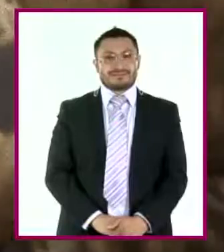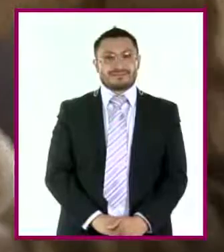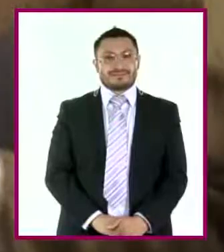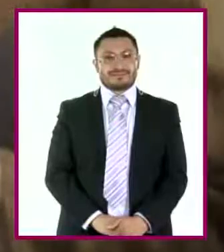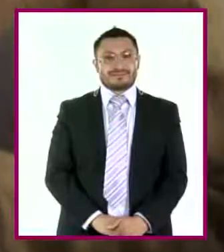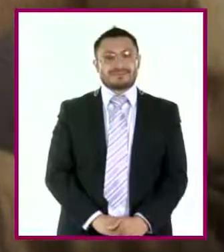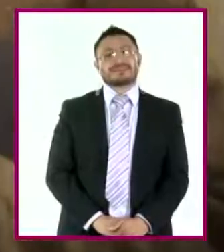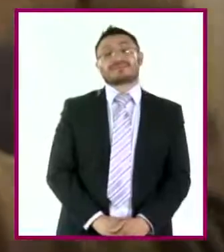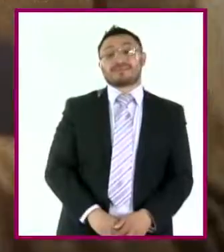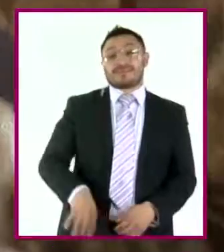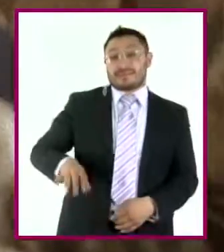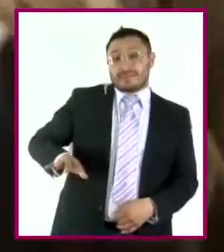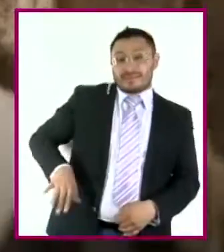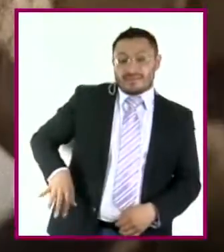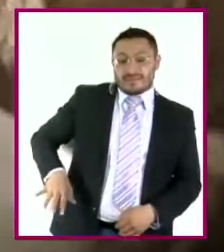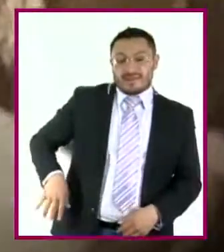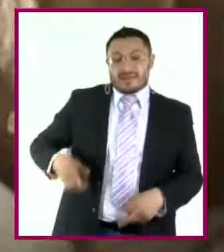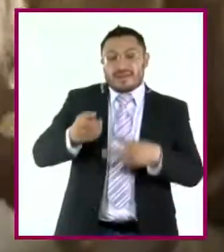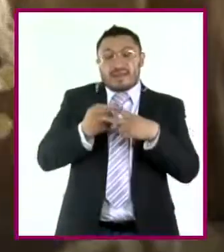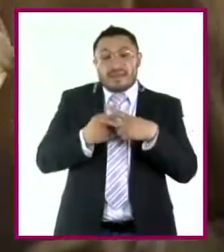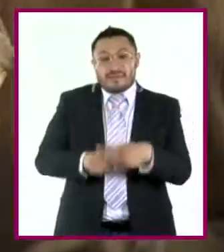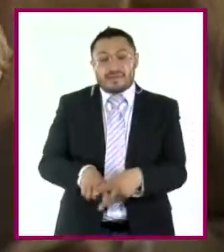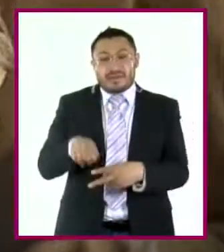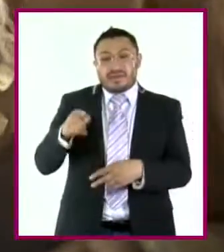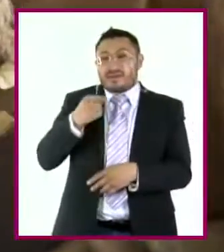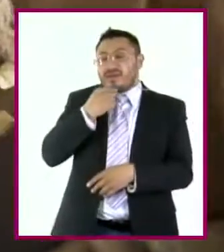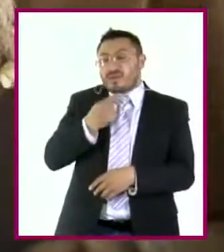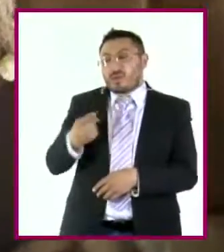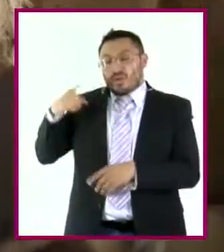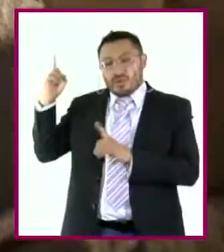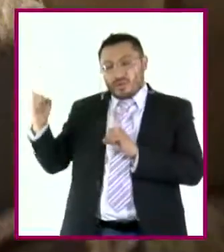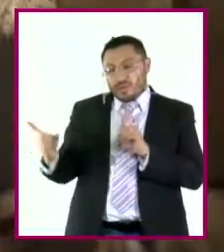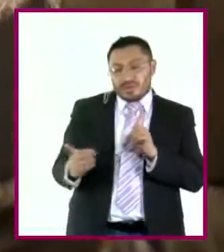Apenas había empezado cuando un niño se acerca a su escritorio.